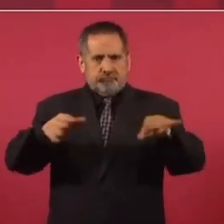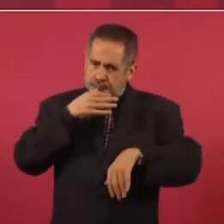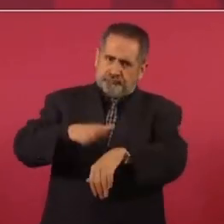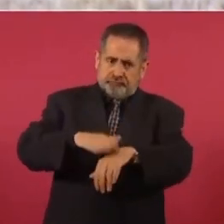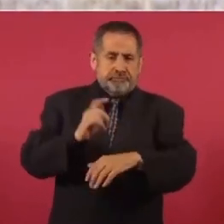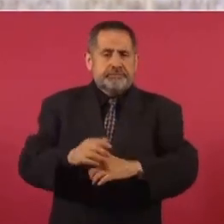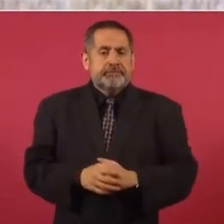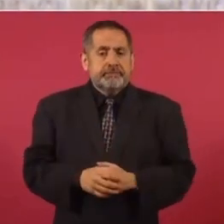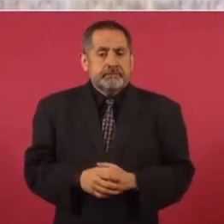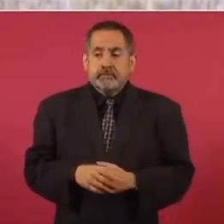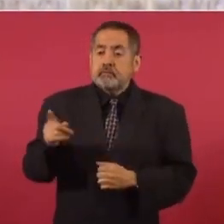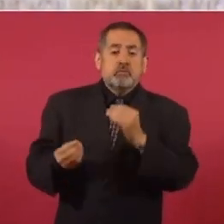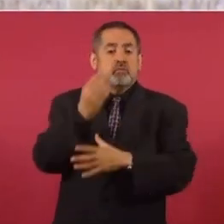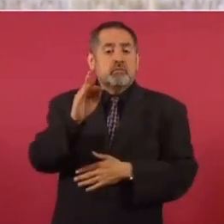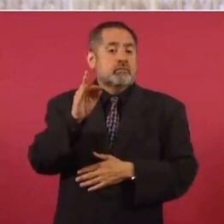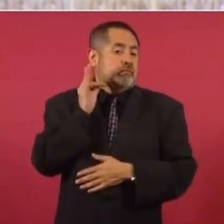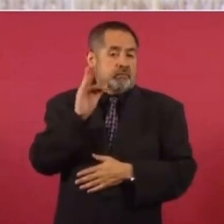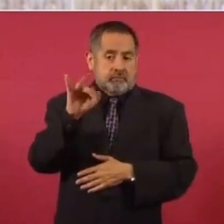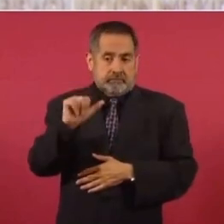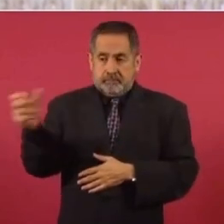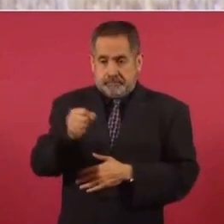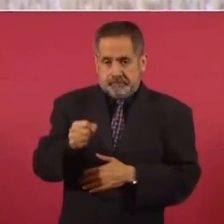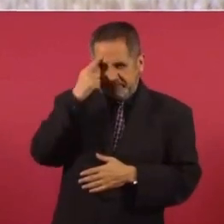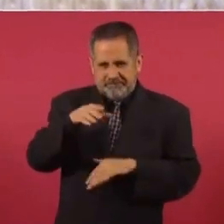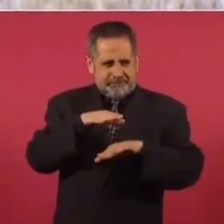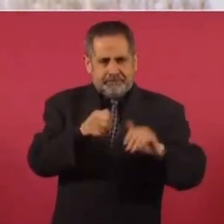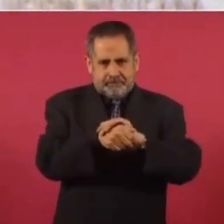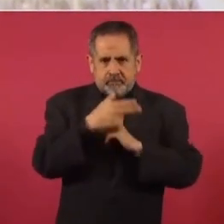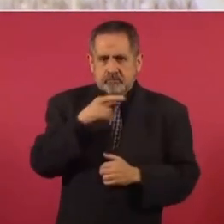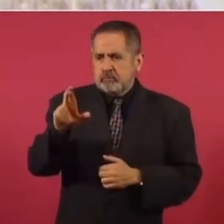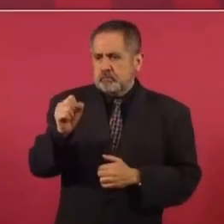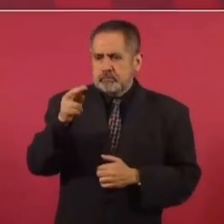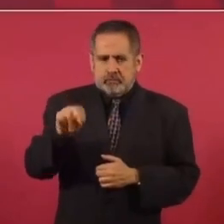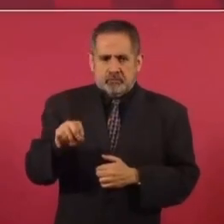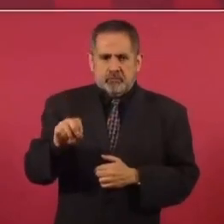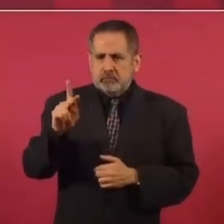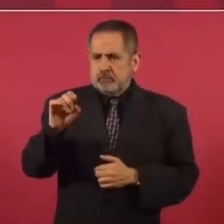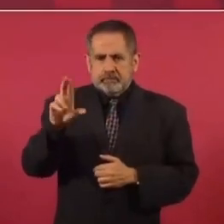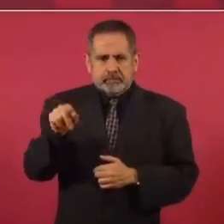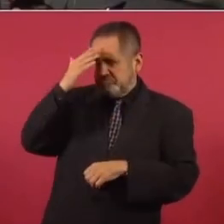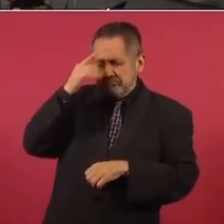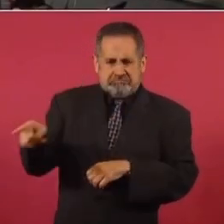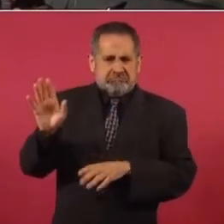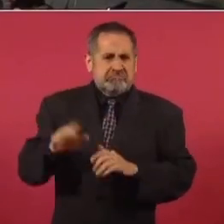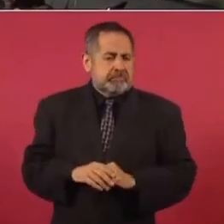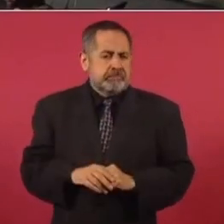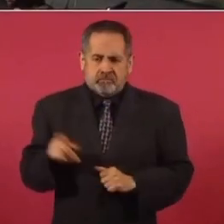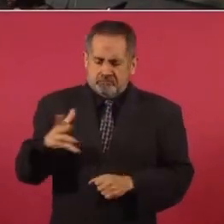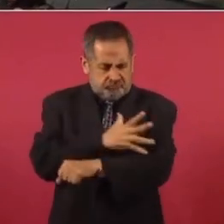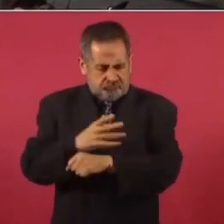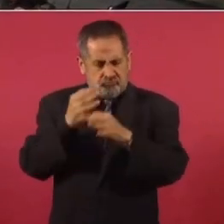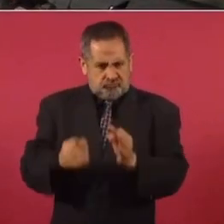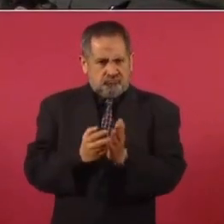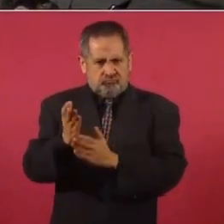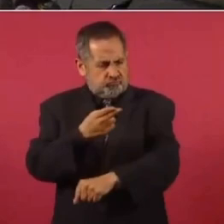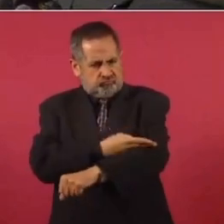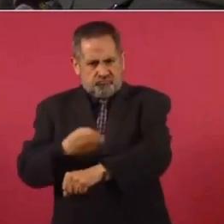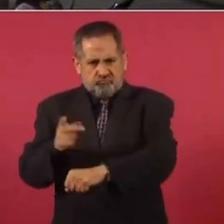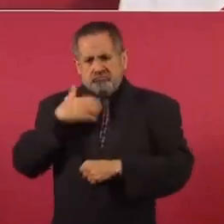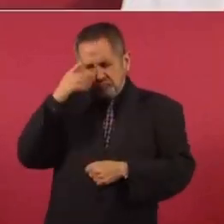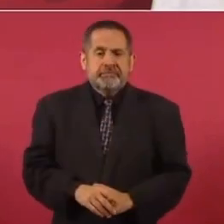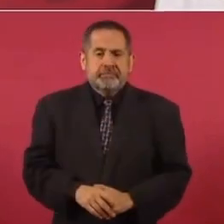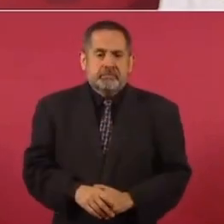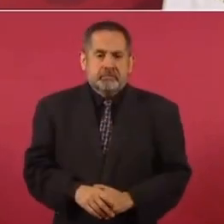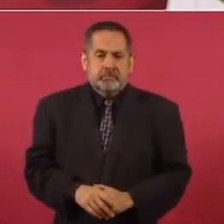que el nuevo fiscal para el caso de Ayotzinapa, Rosendo Gómez Piedra, cuenta con todo nuestro apoyo. Nombre inter, honesto,